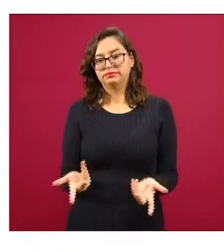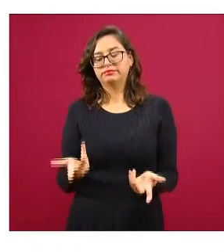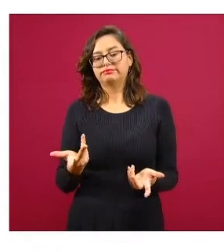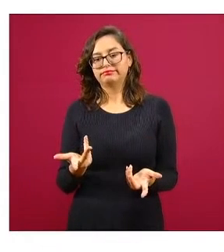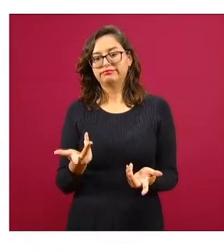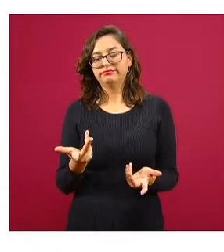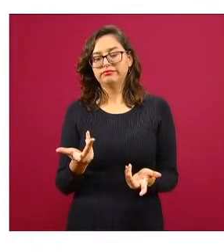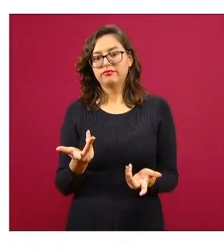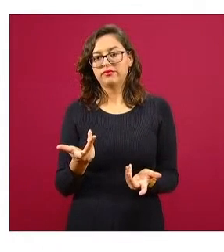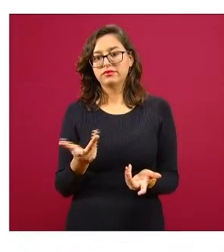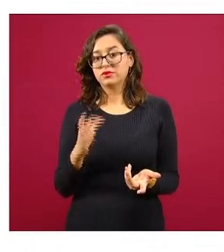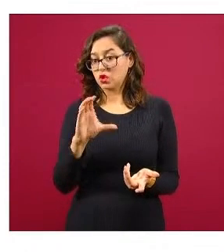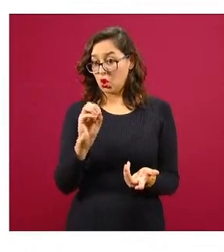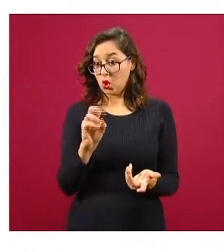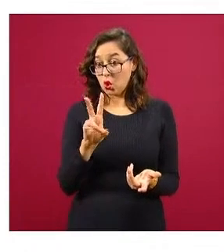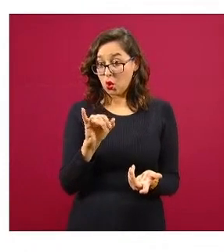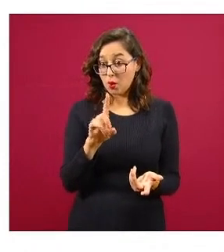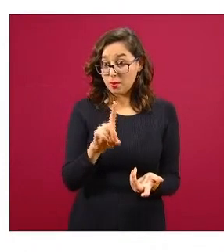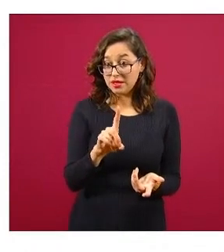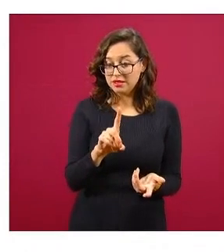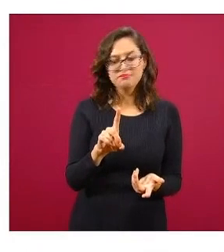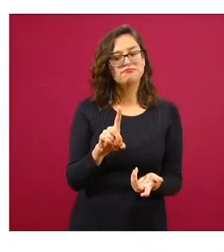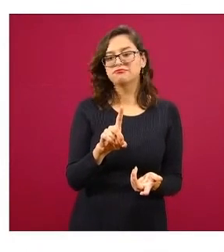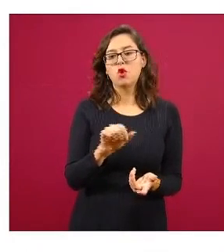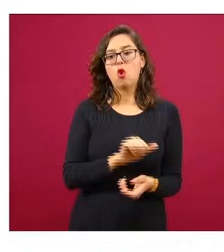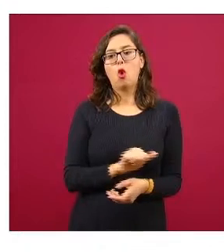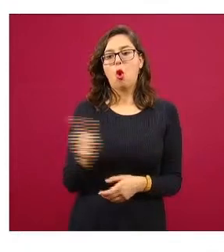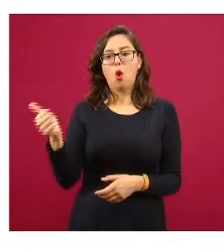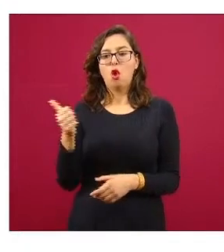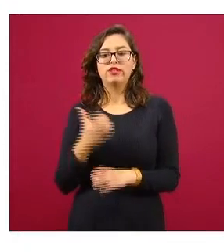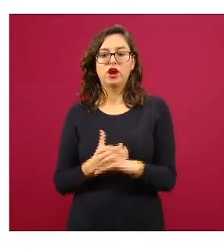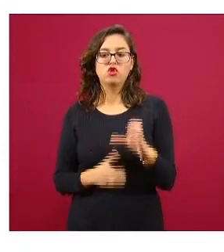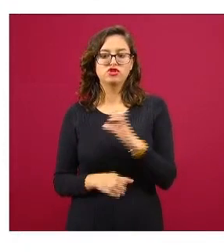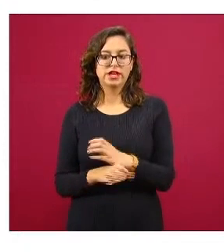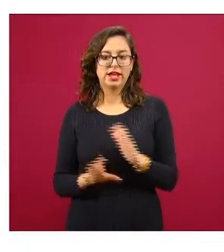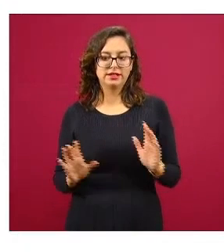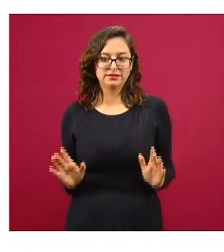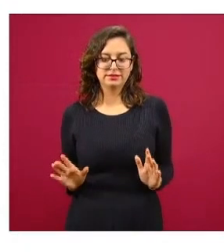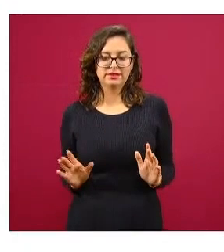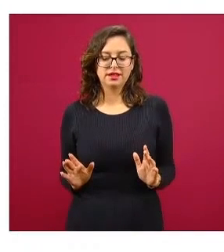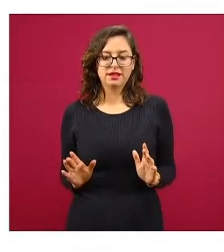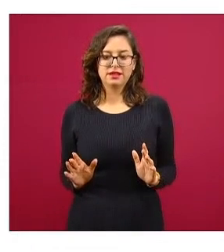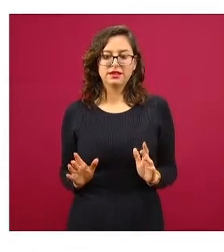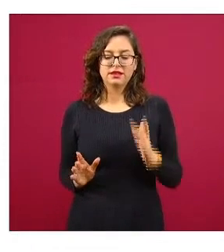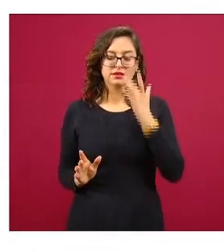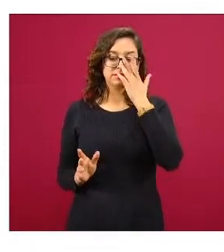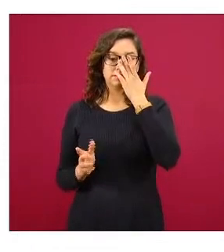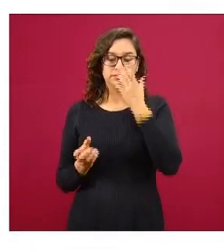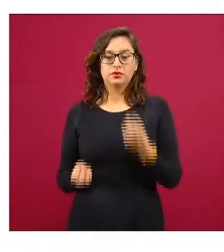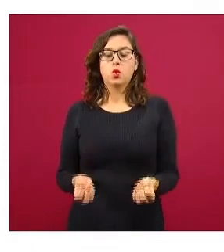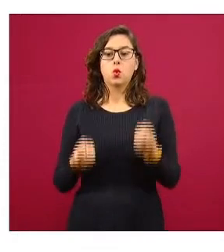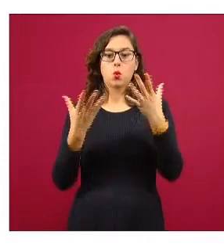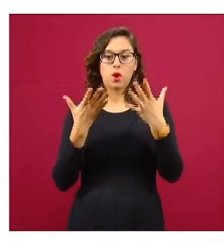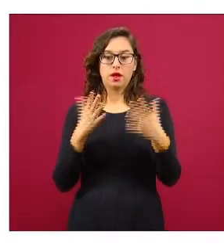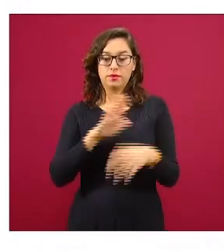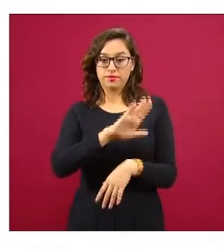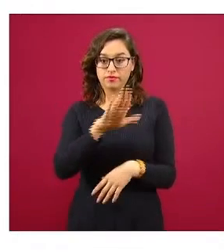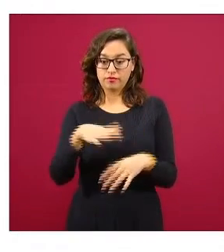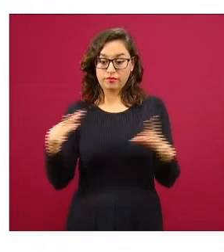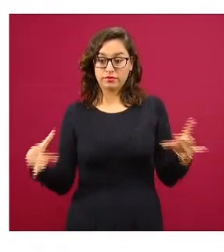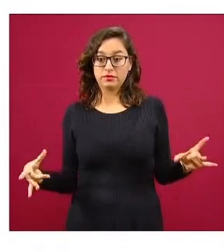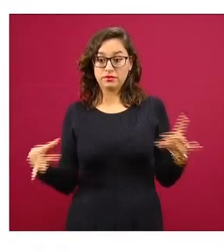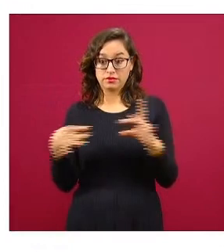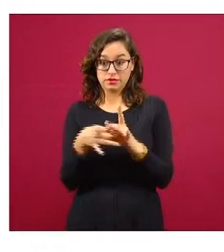causas distintas del coronavirus estamos midiendo el exceso de mortalidad asociado